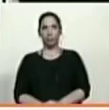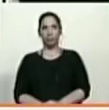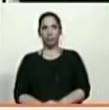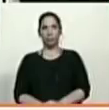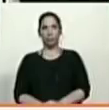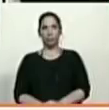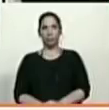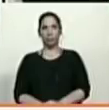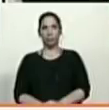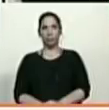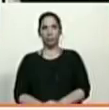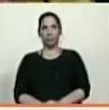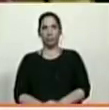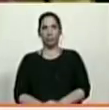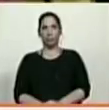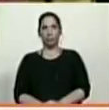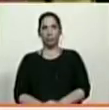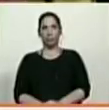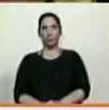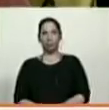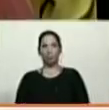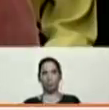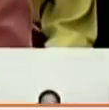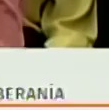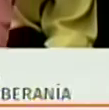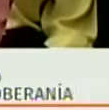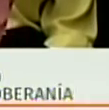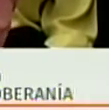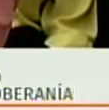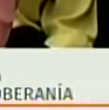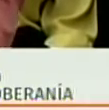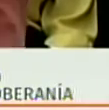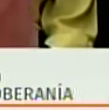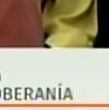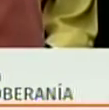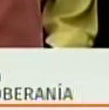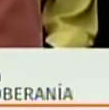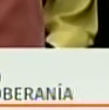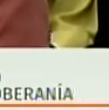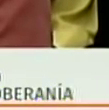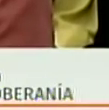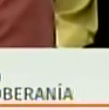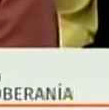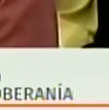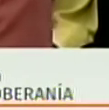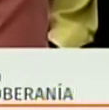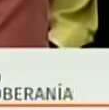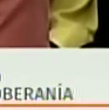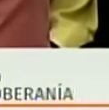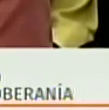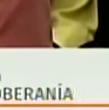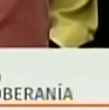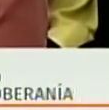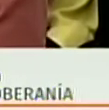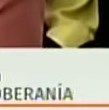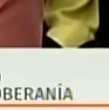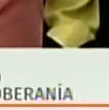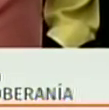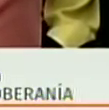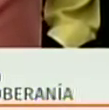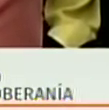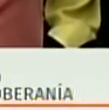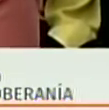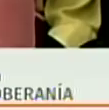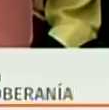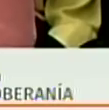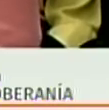Buenas tardes. En fin, yo quiero saber si la medida que se ha tomado el gobierno de Venezuela, de Venezuela, se